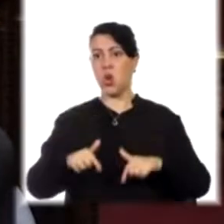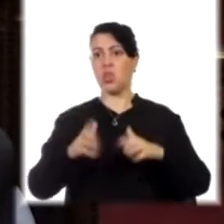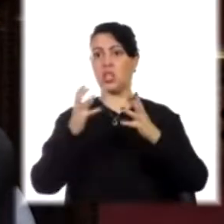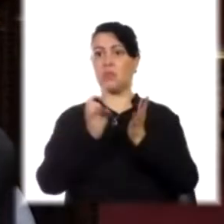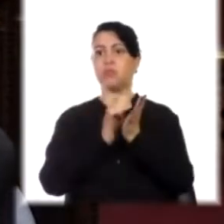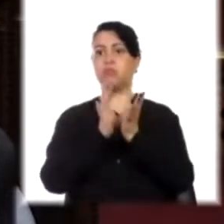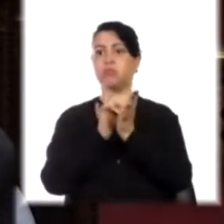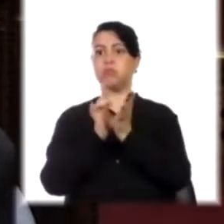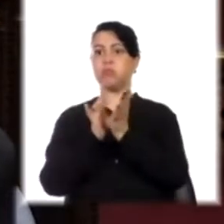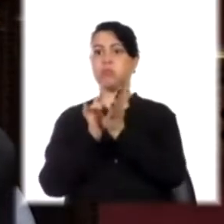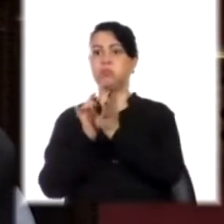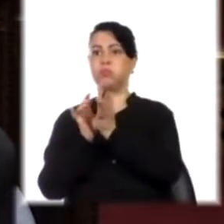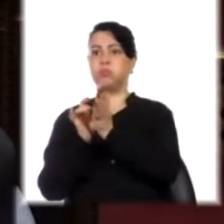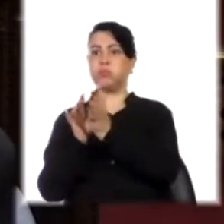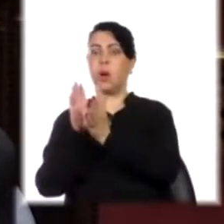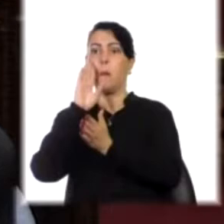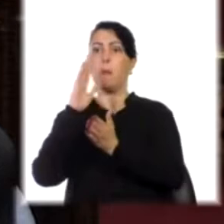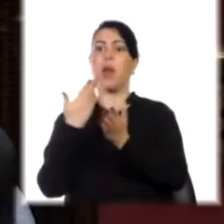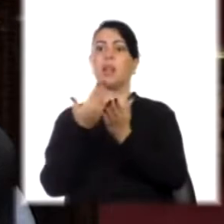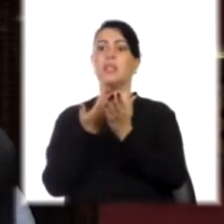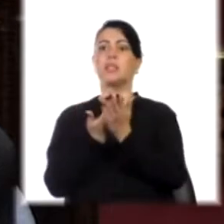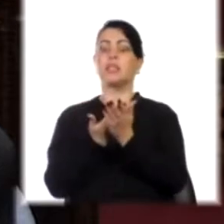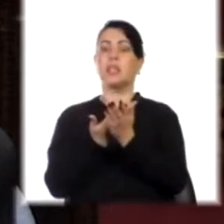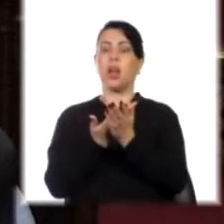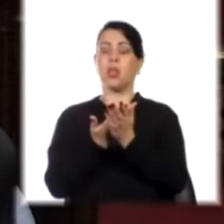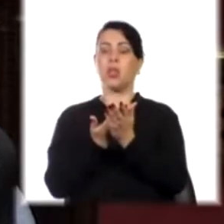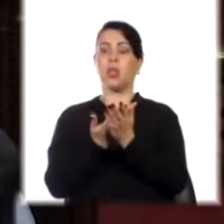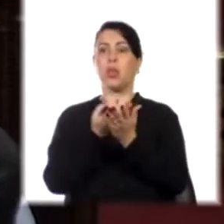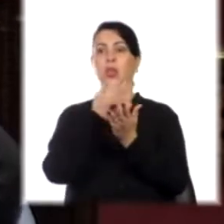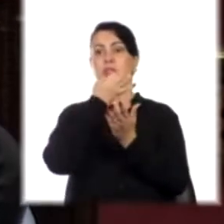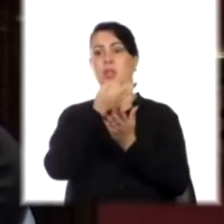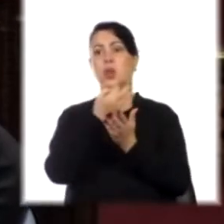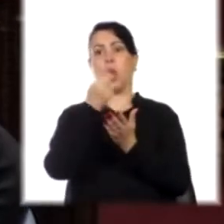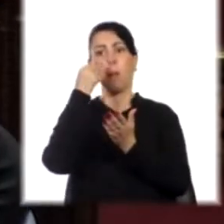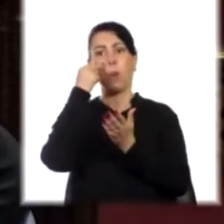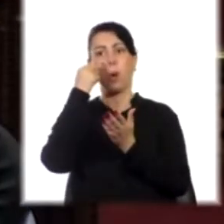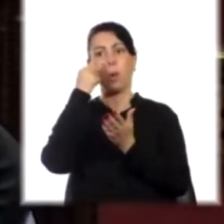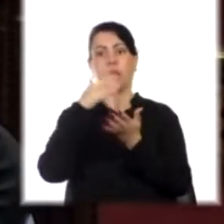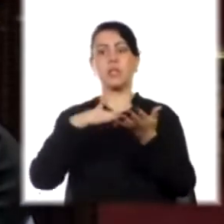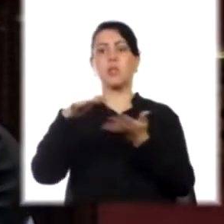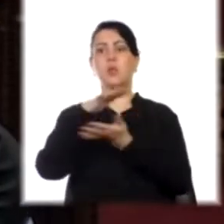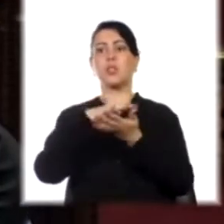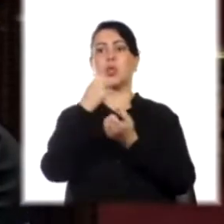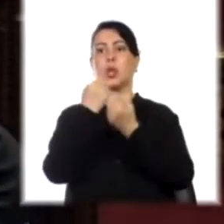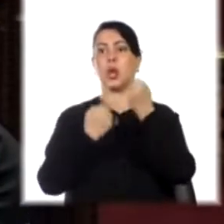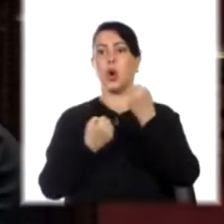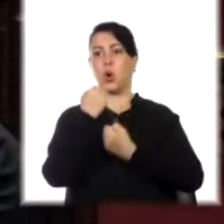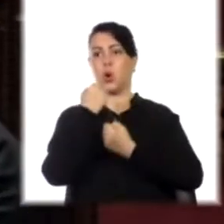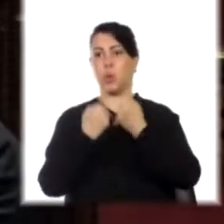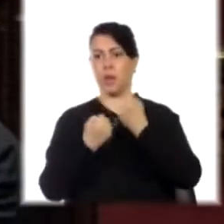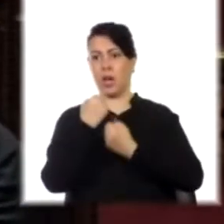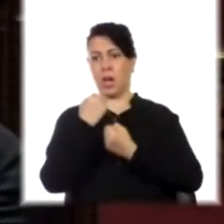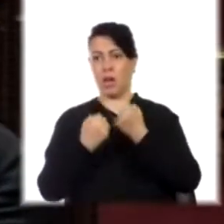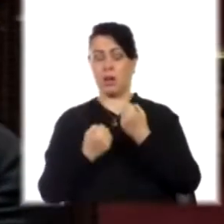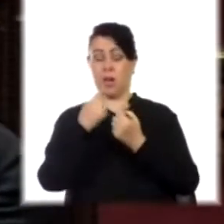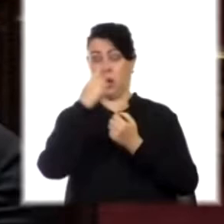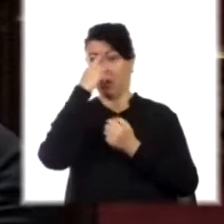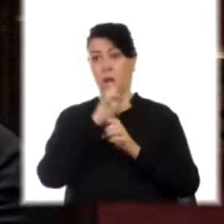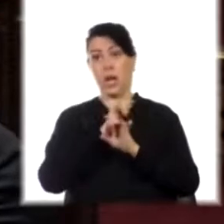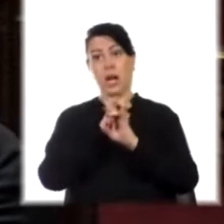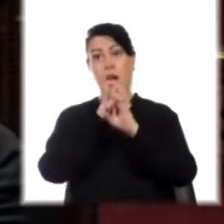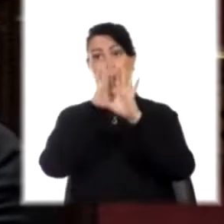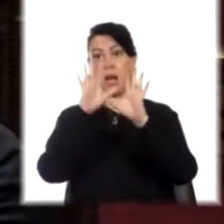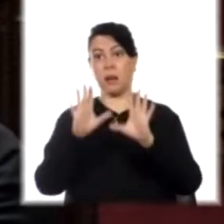despidos planteando en un primer momento un problema de situación económica. Claramente quedó